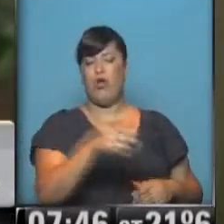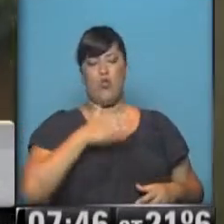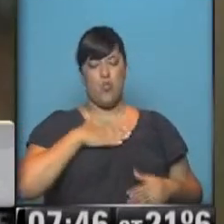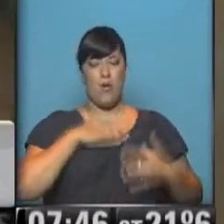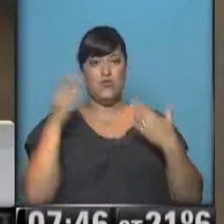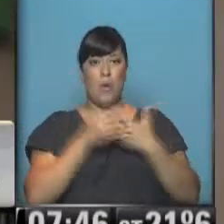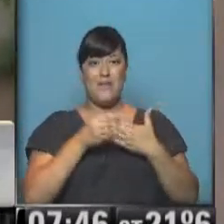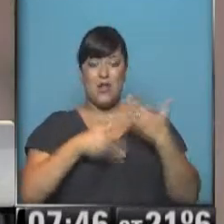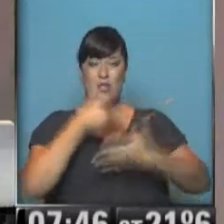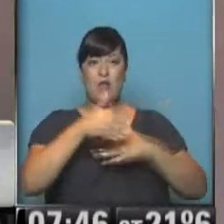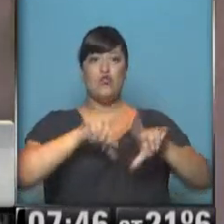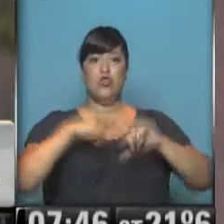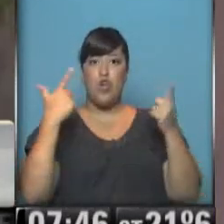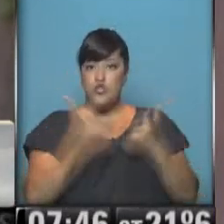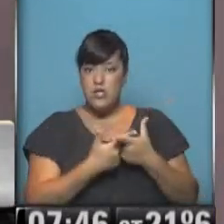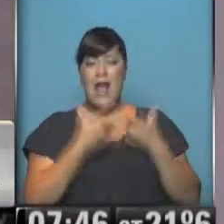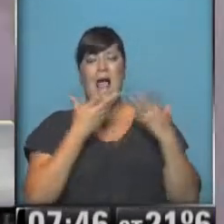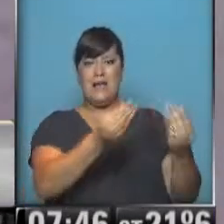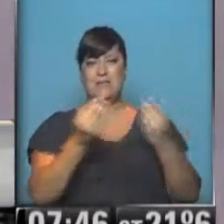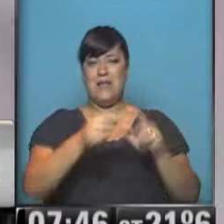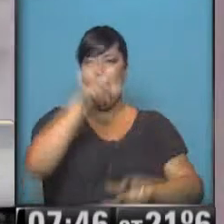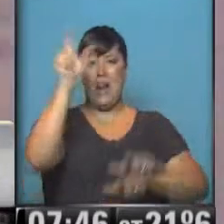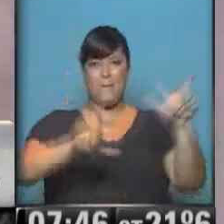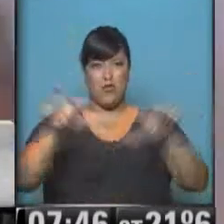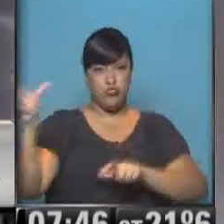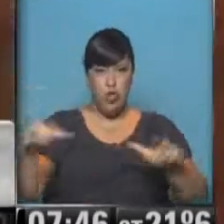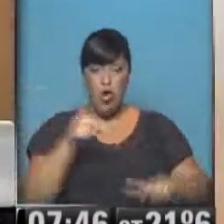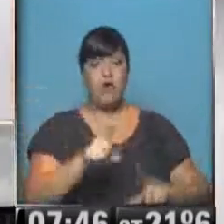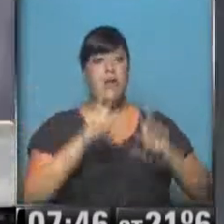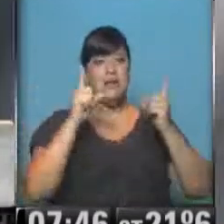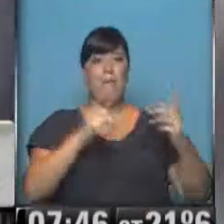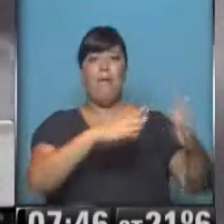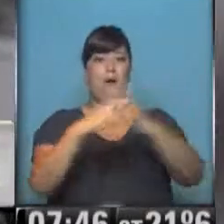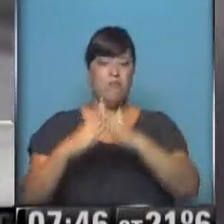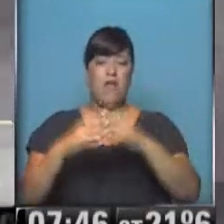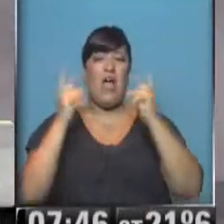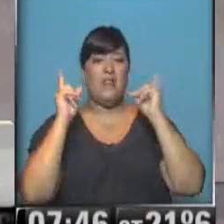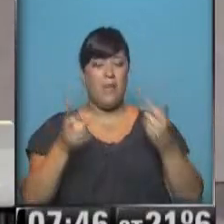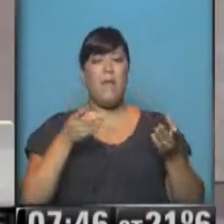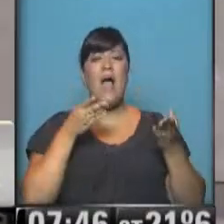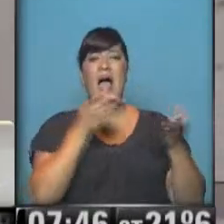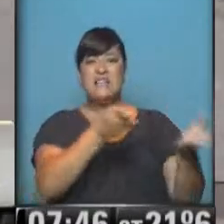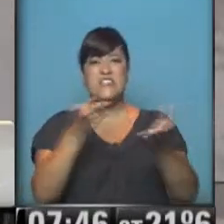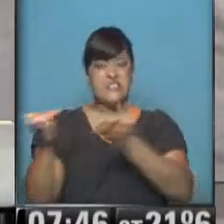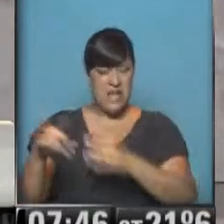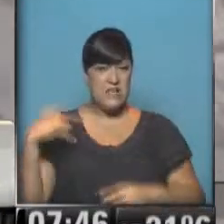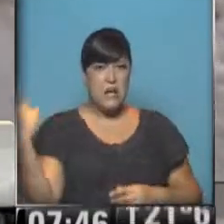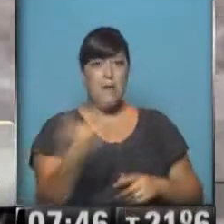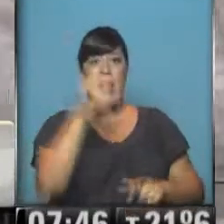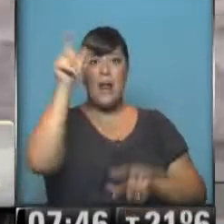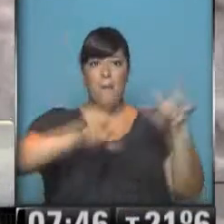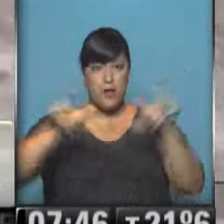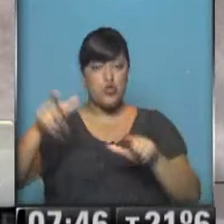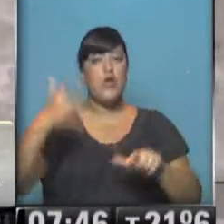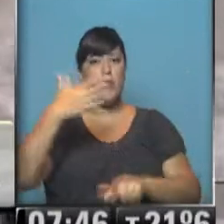asistir a los evacuados, elevar los daños en las viviendas y llevar asistencia a cada uno de estos lugares para que la gente pueda